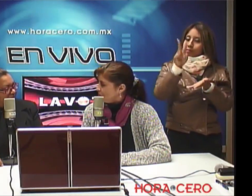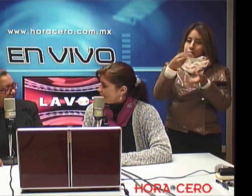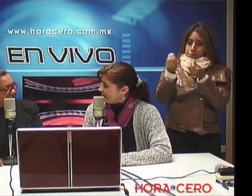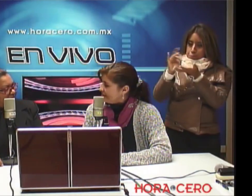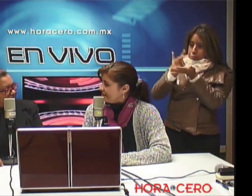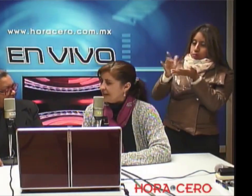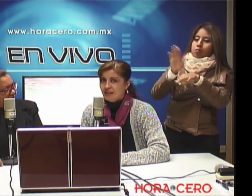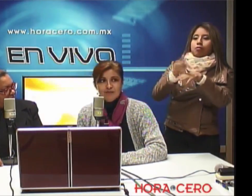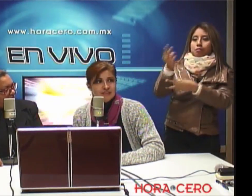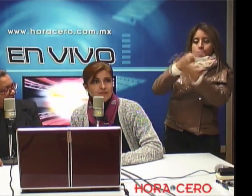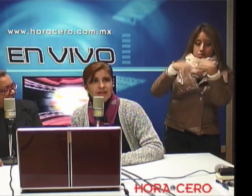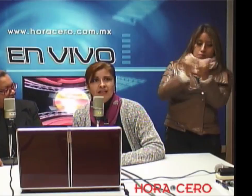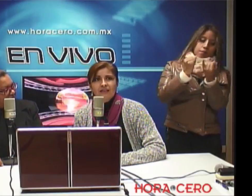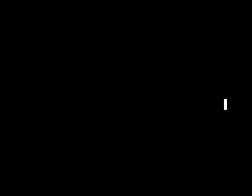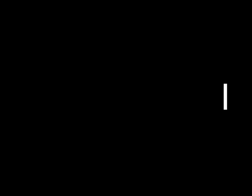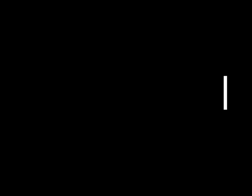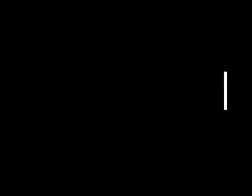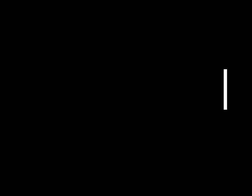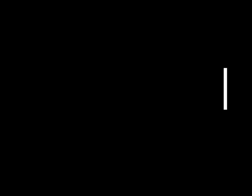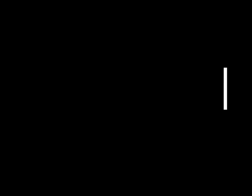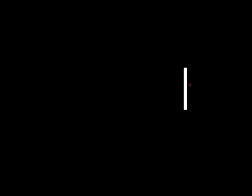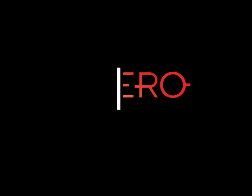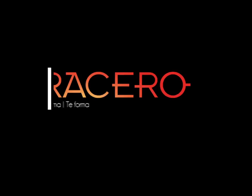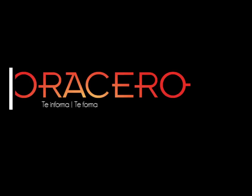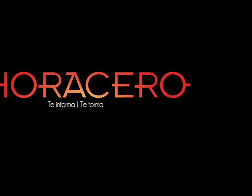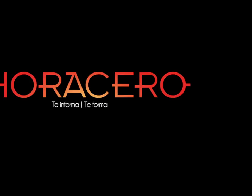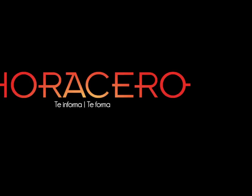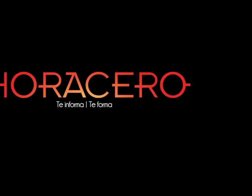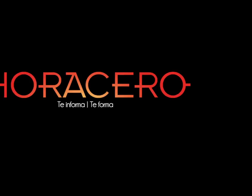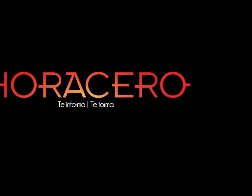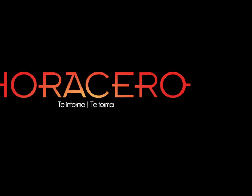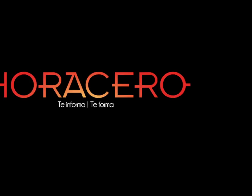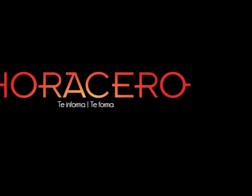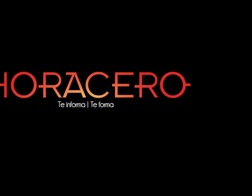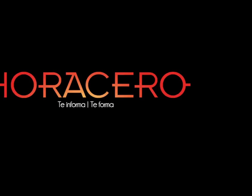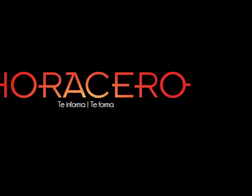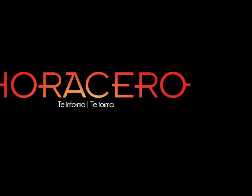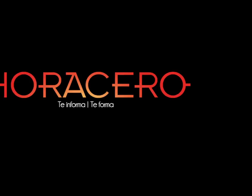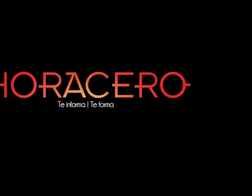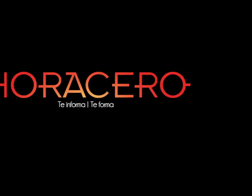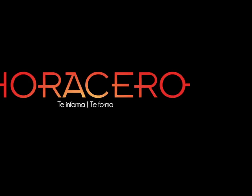su presencia a la maestra Mayra. Gracias. Gracias. Gracias. Gracias.